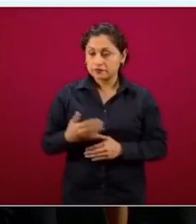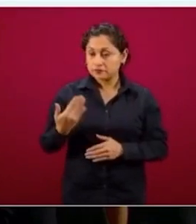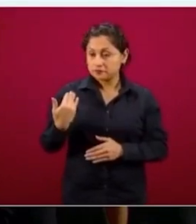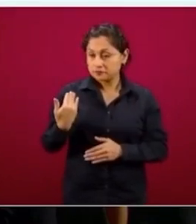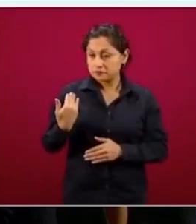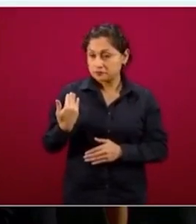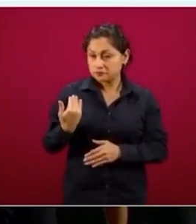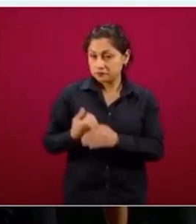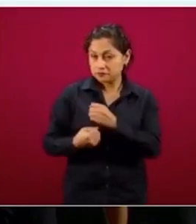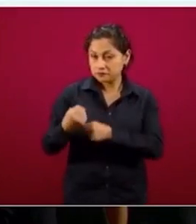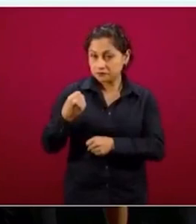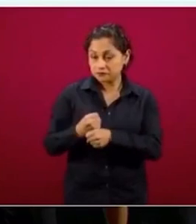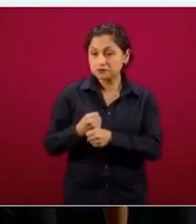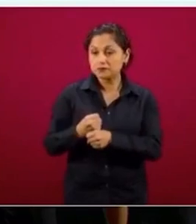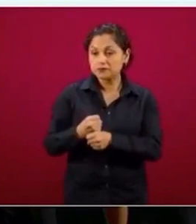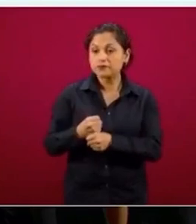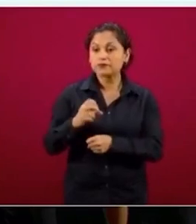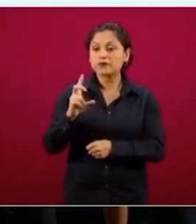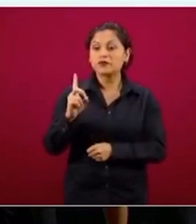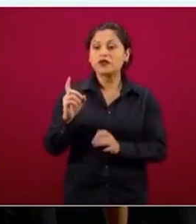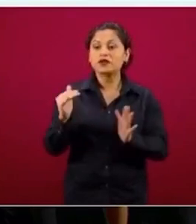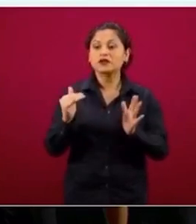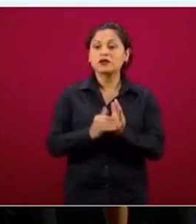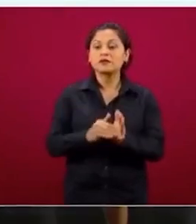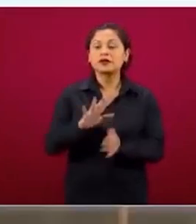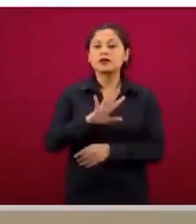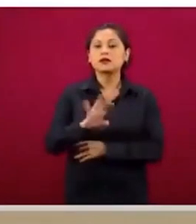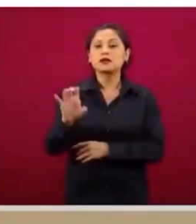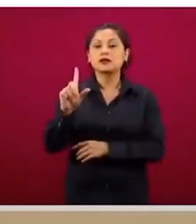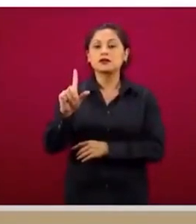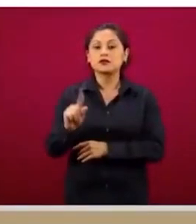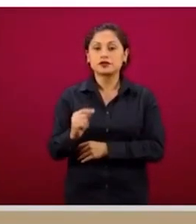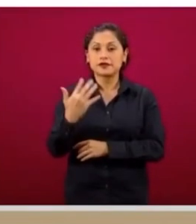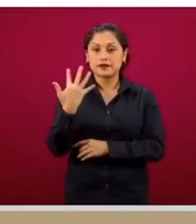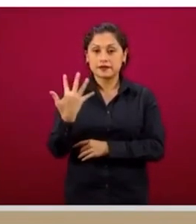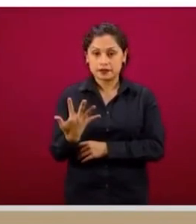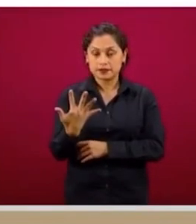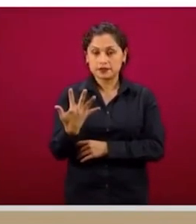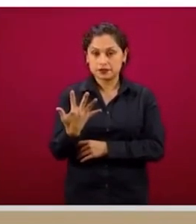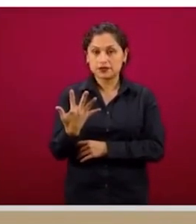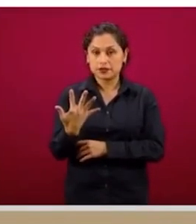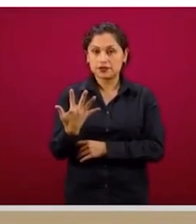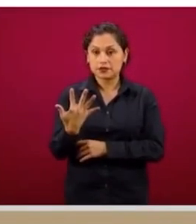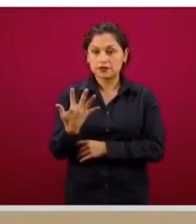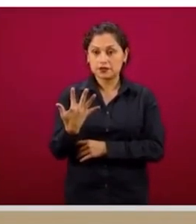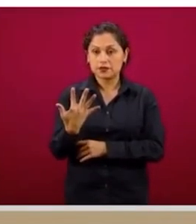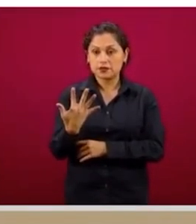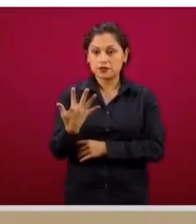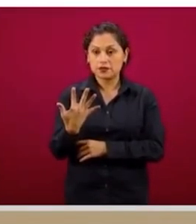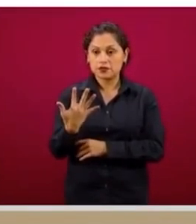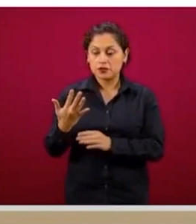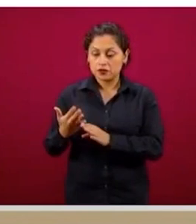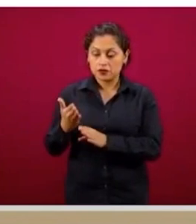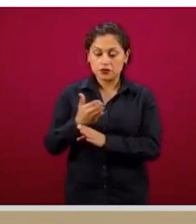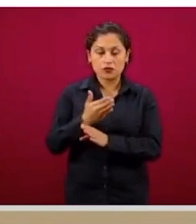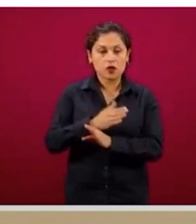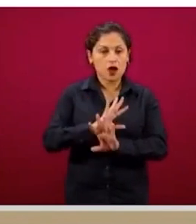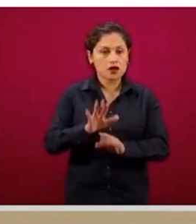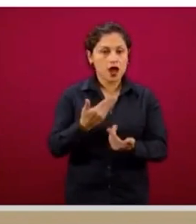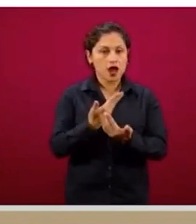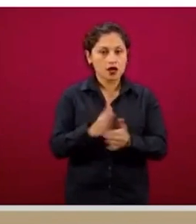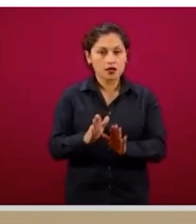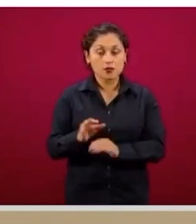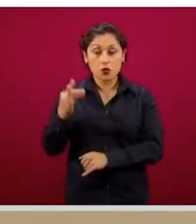que está en revisión, 30 mil 575, en el previo que no está en revisión, 27 mil